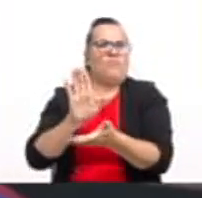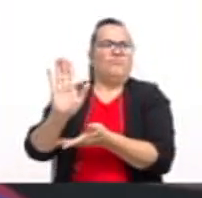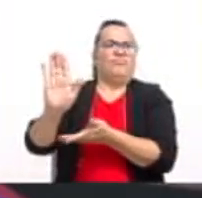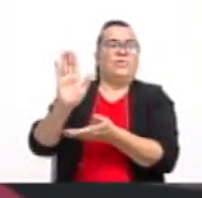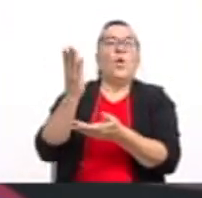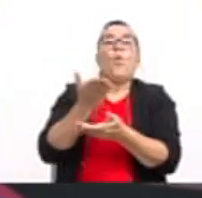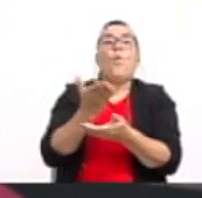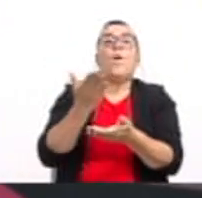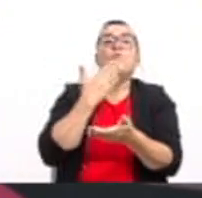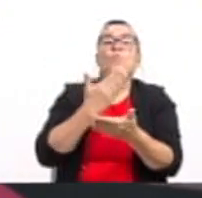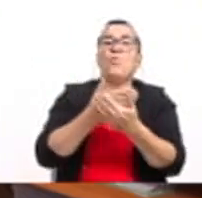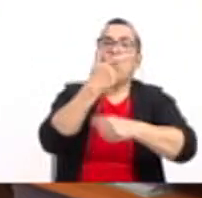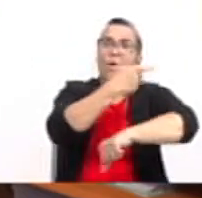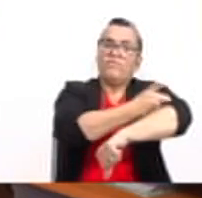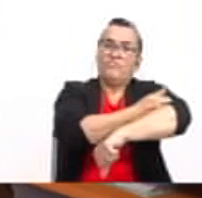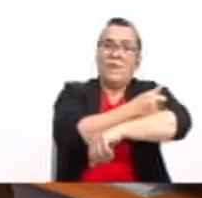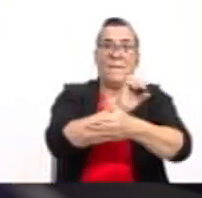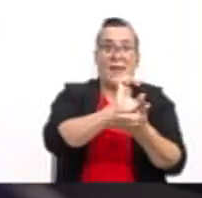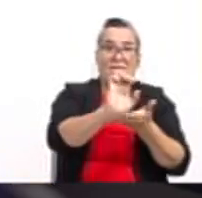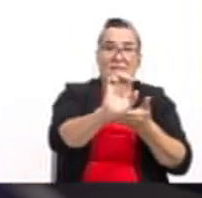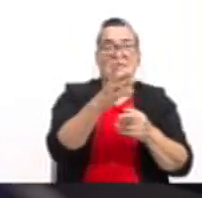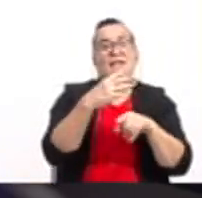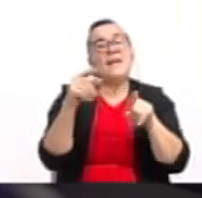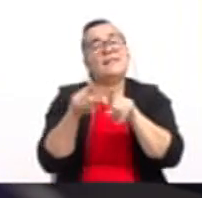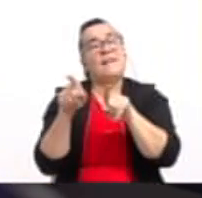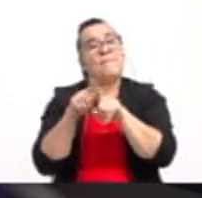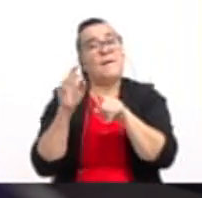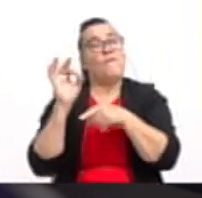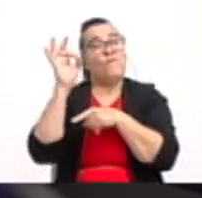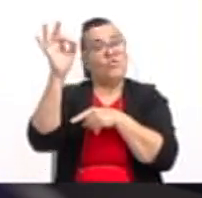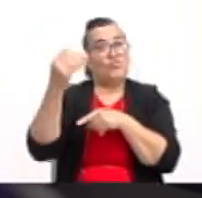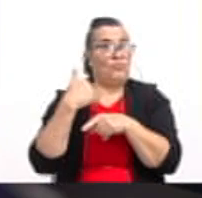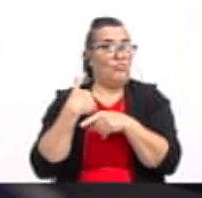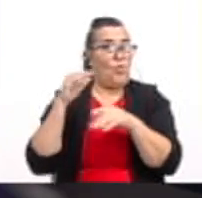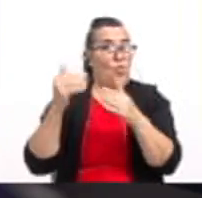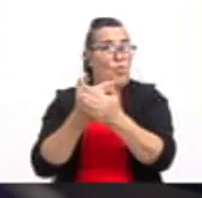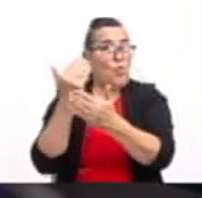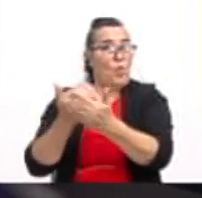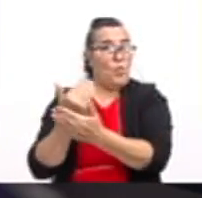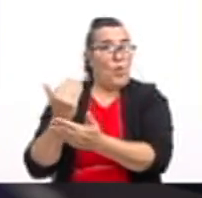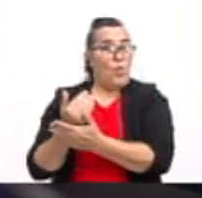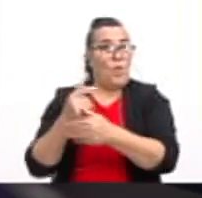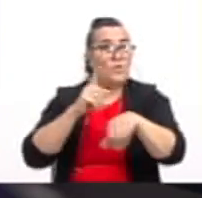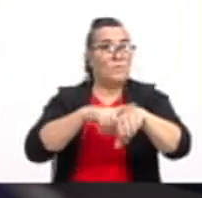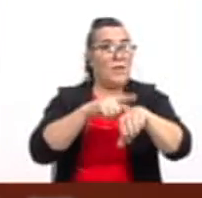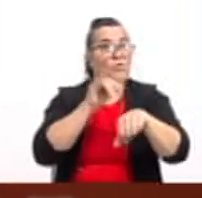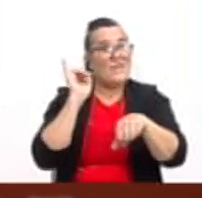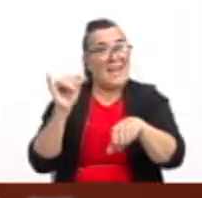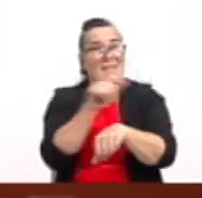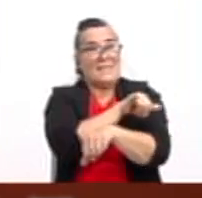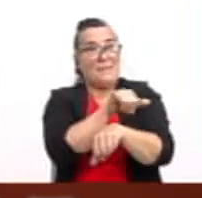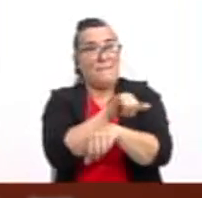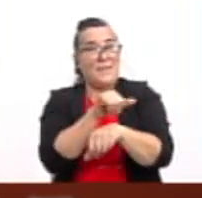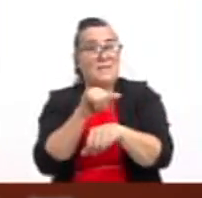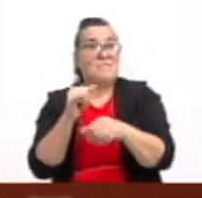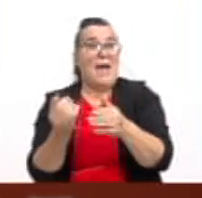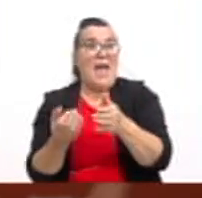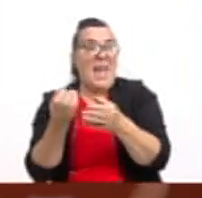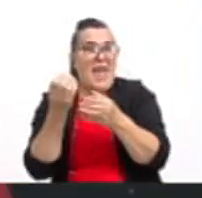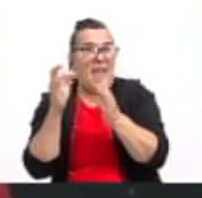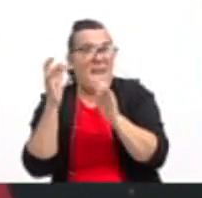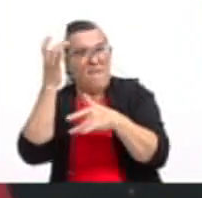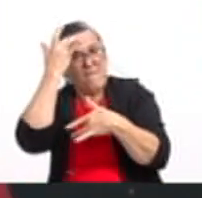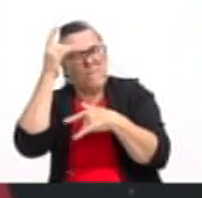personas para evitar esa enfermedad. Y también si en el futuro tendremos nuevos periodos de esa enfermedad. ¡Va de nuevo!